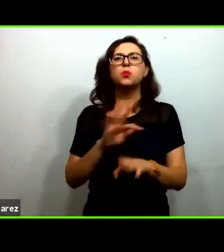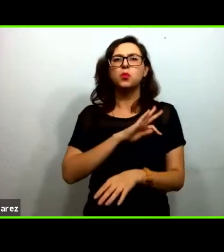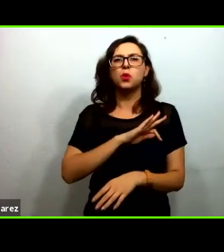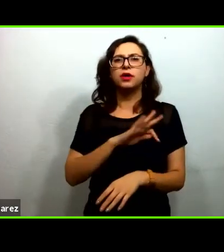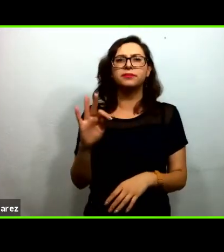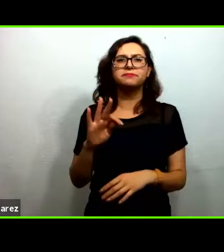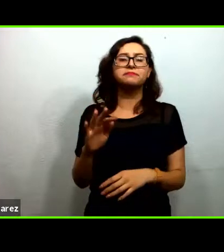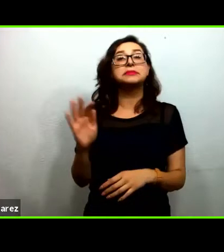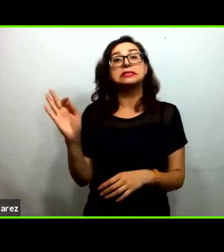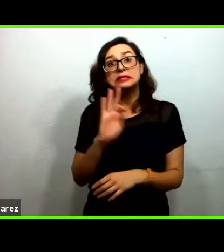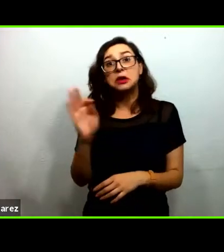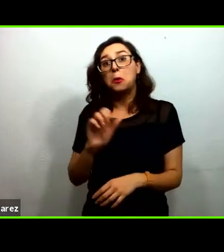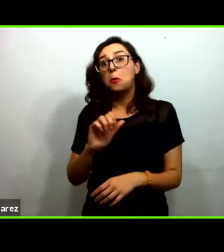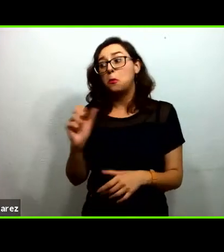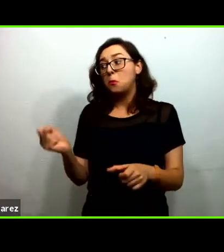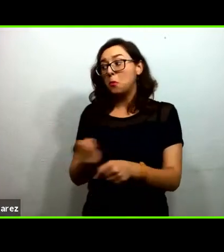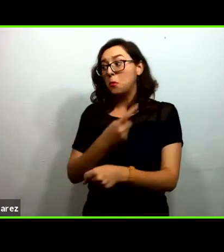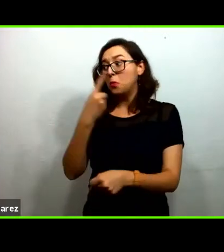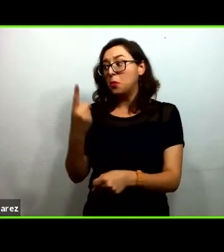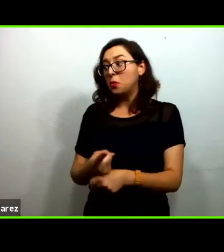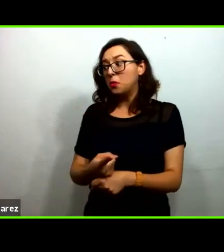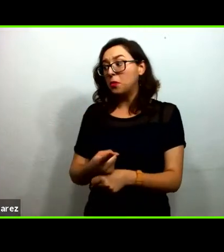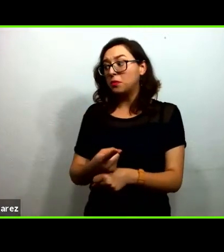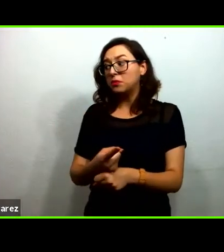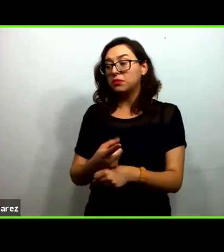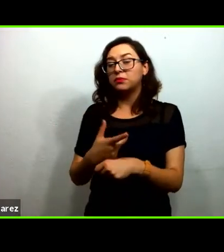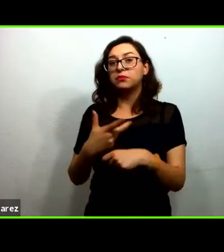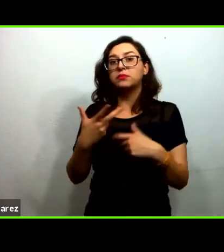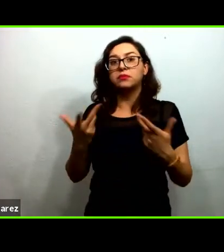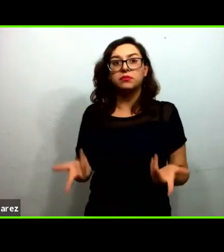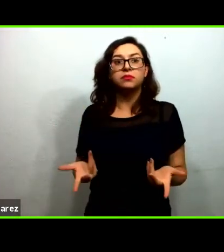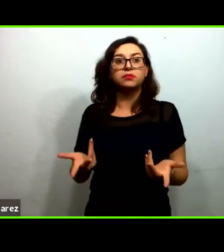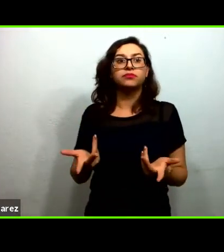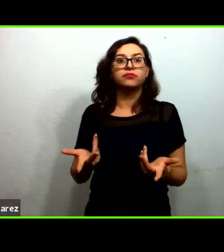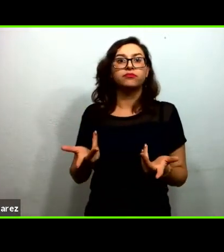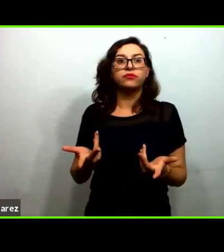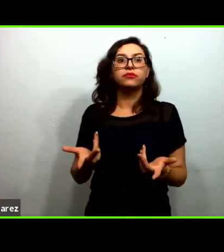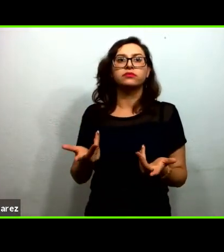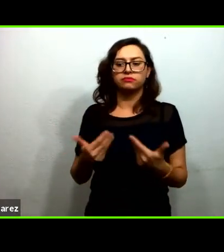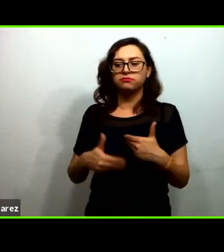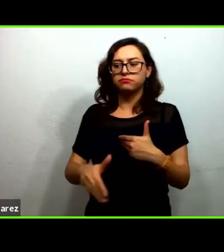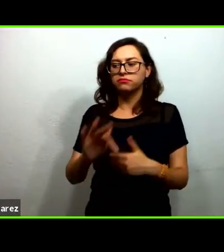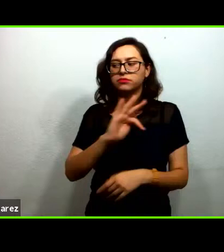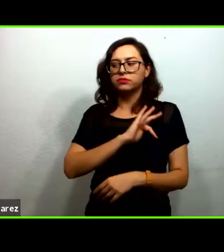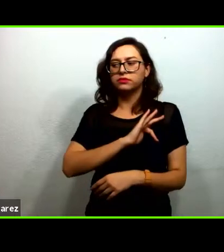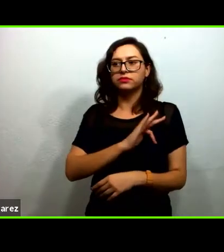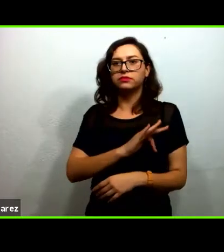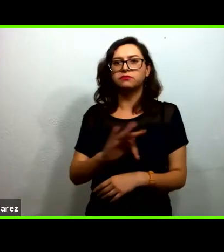oportunidad de apoyarles pues las estaremos explorando pero de entrada ahorita eso es lo que podría hacer muchas gracias